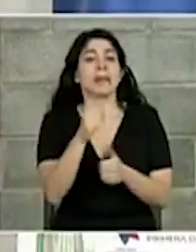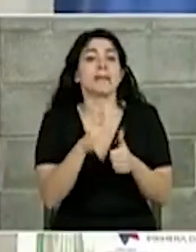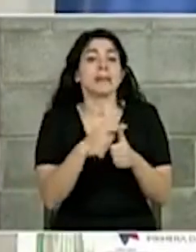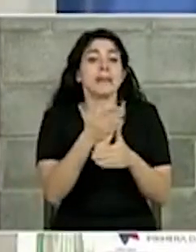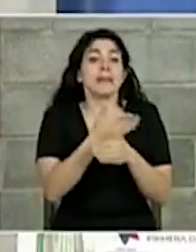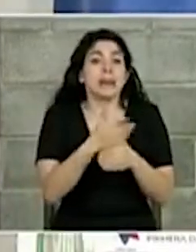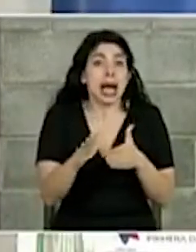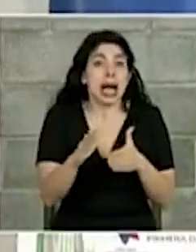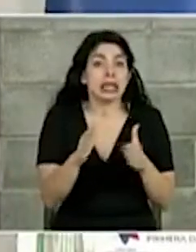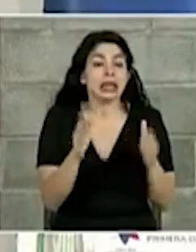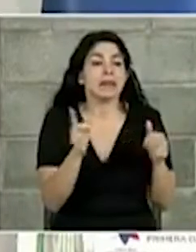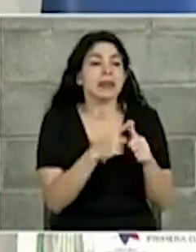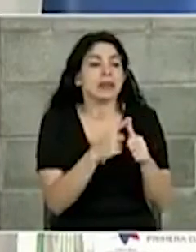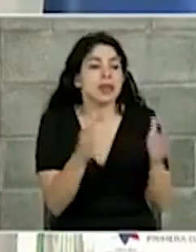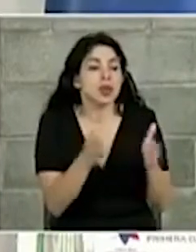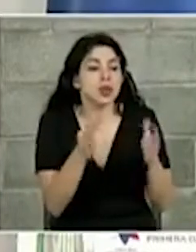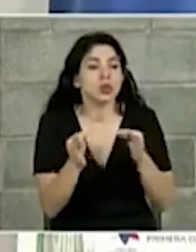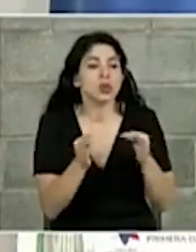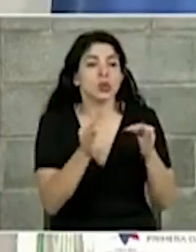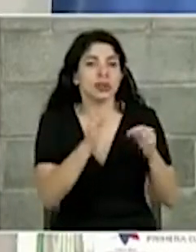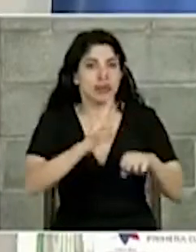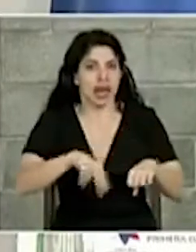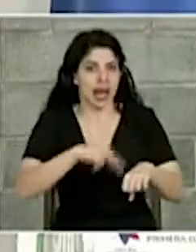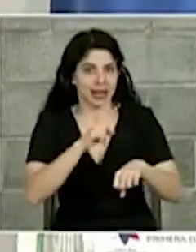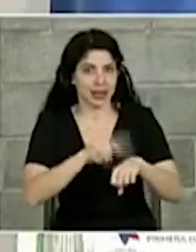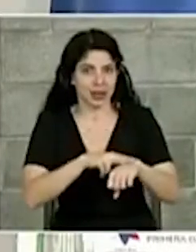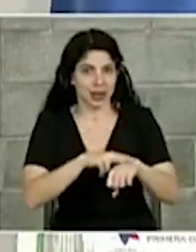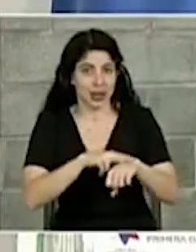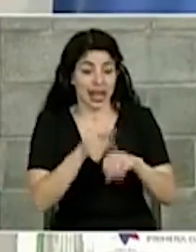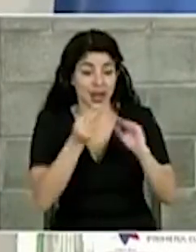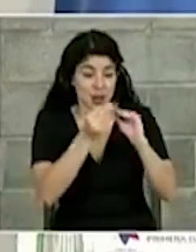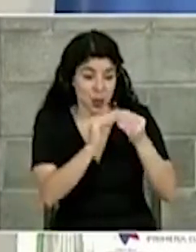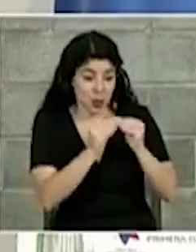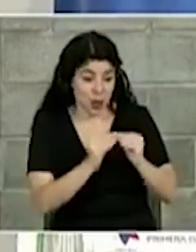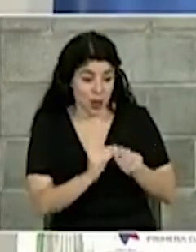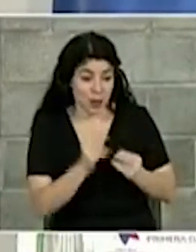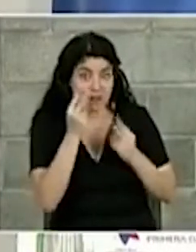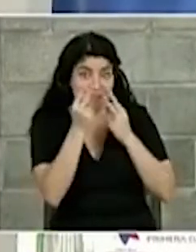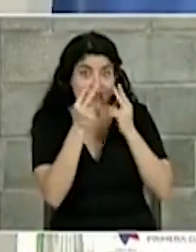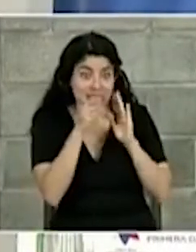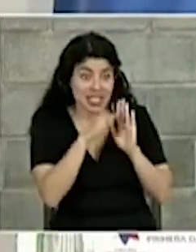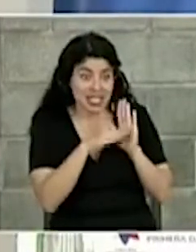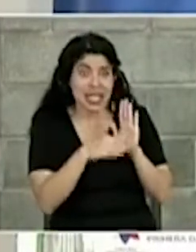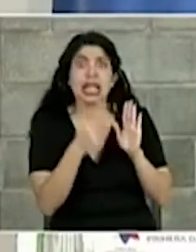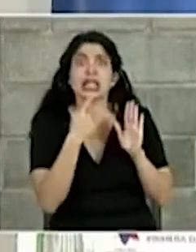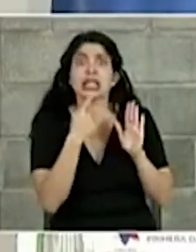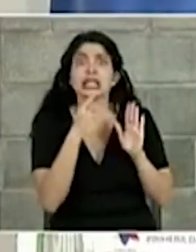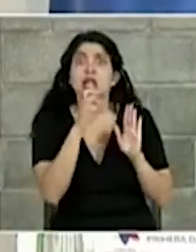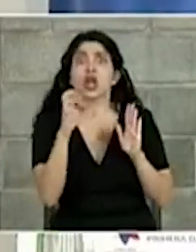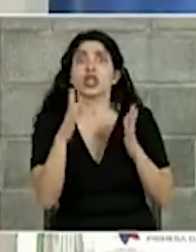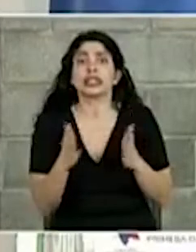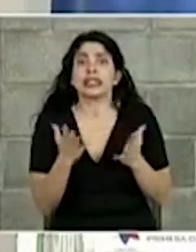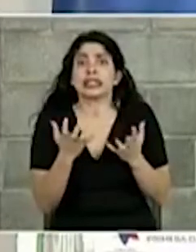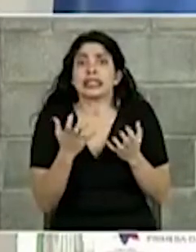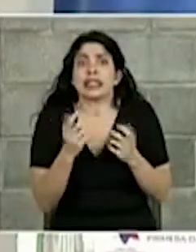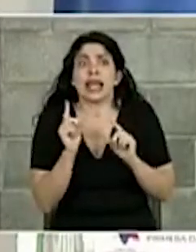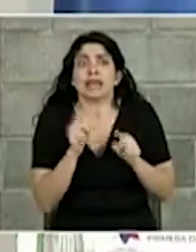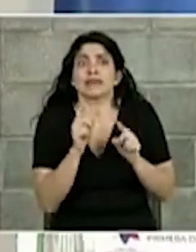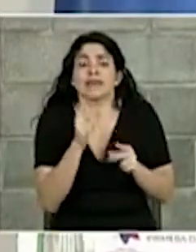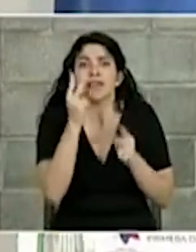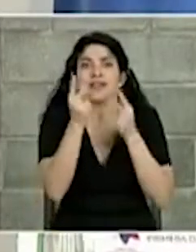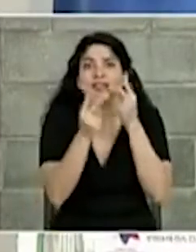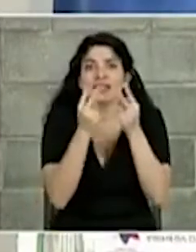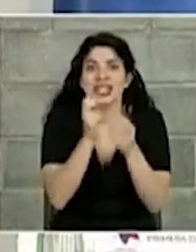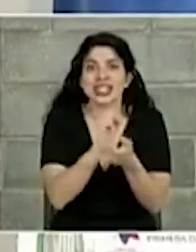íbamos a abogar por el turismo nacional. Estos números de visitación nos dicen los costarricenses quieren visitar San Lucas.